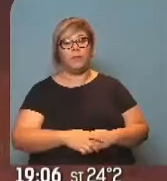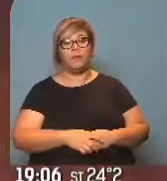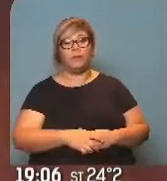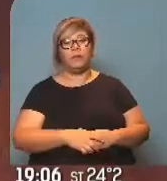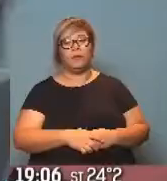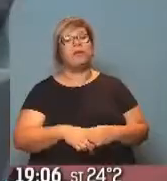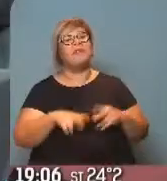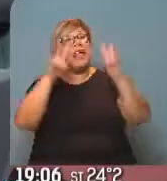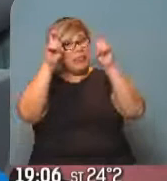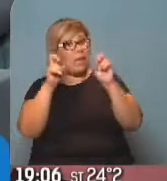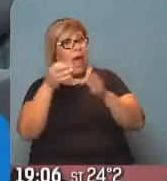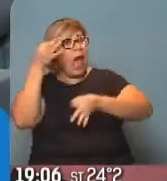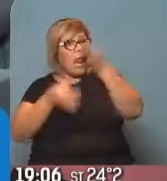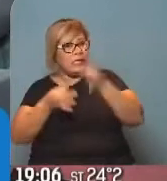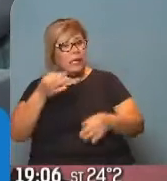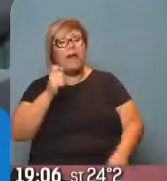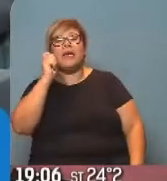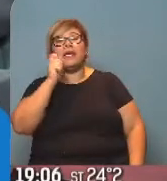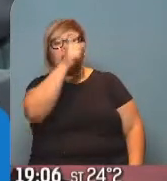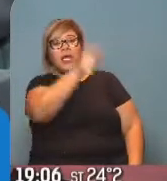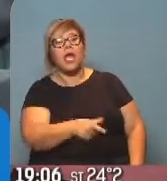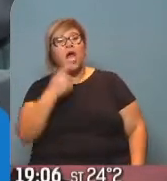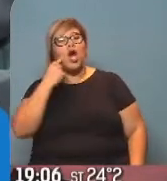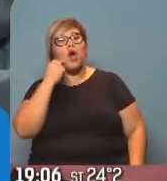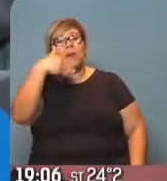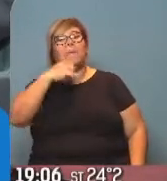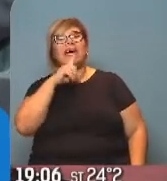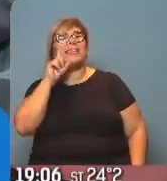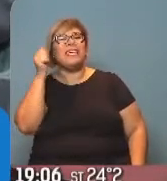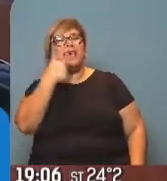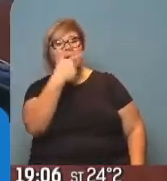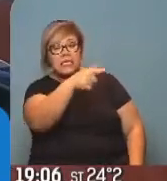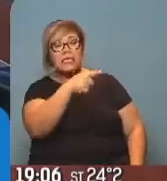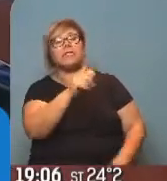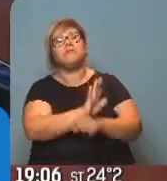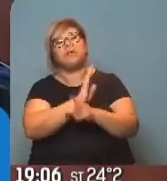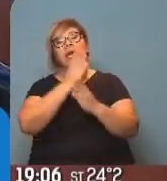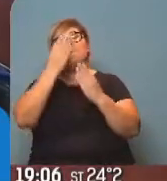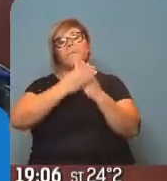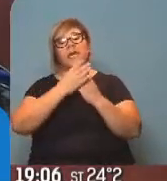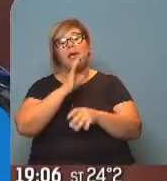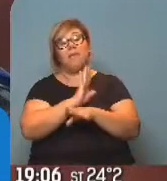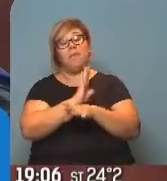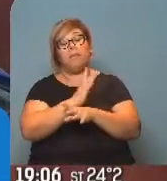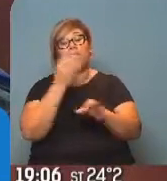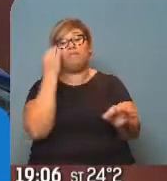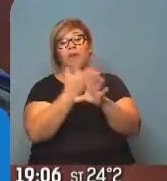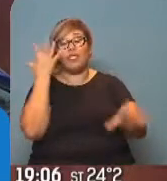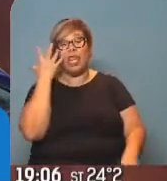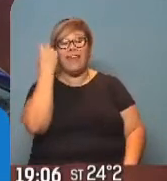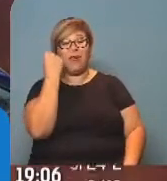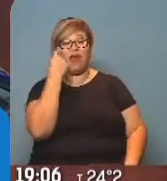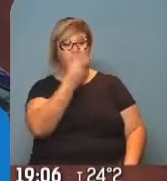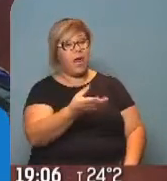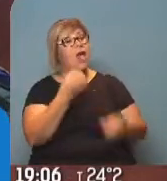Más análisis del tema, pero ahora con Matías Carugati, economista de Marsmen & Fit, que nos visita y a quien le agradecemos. ¿Cómo estás? ¿Qué tal?